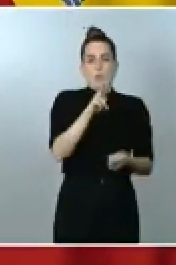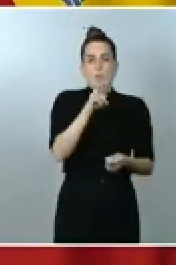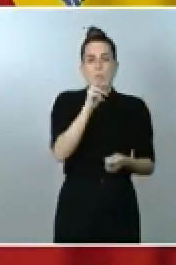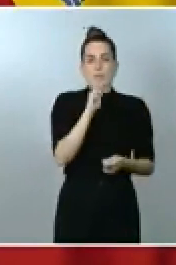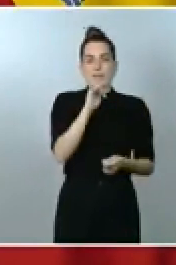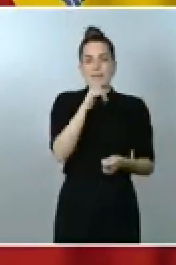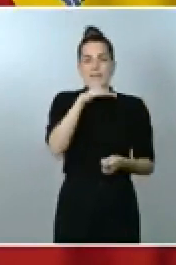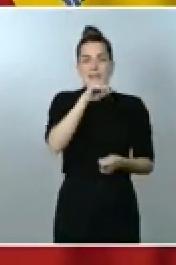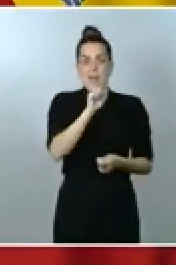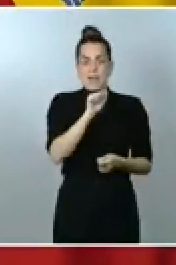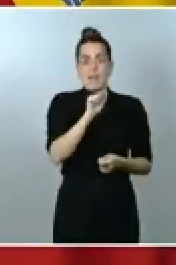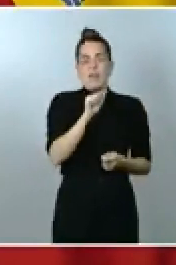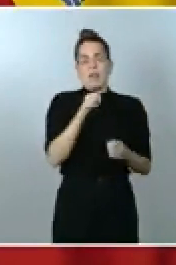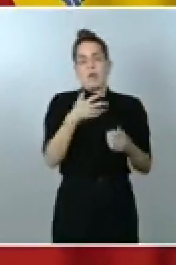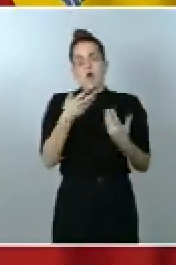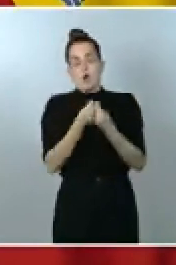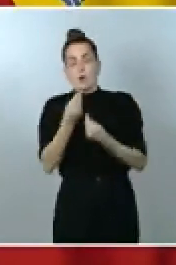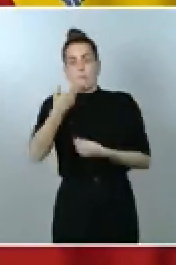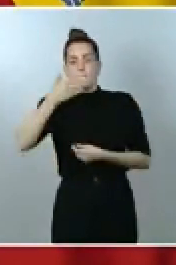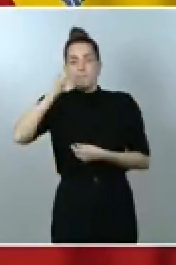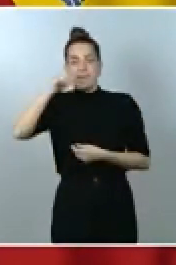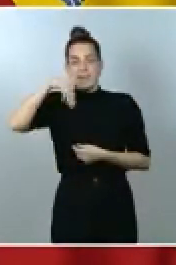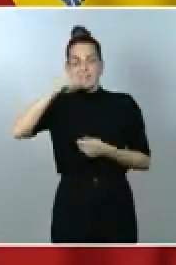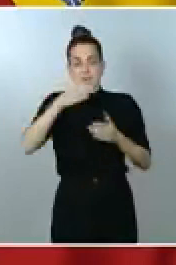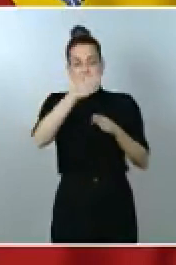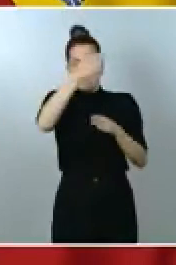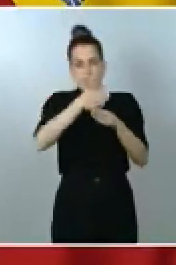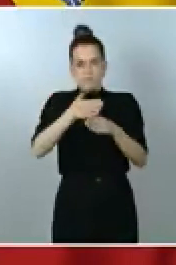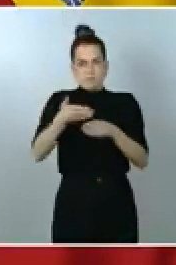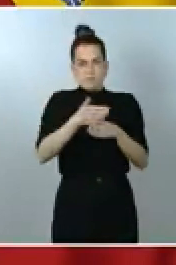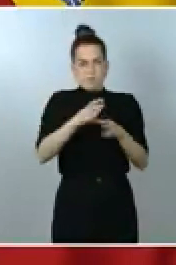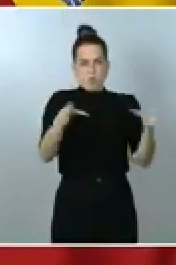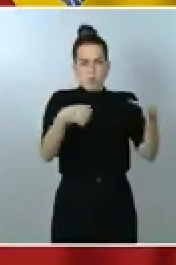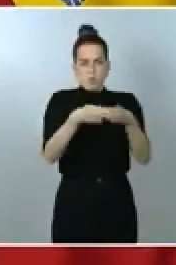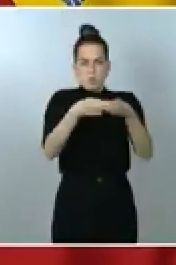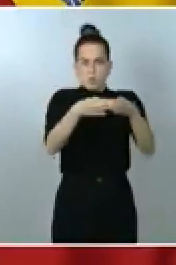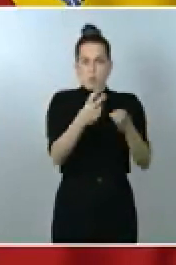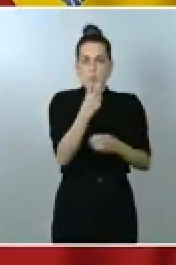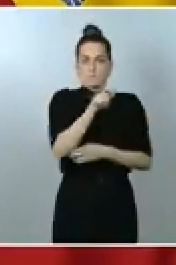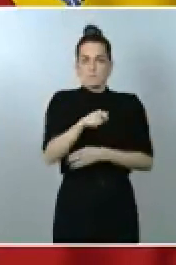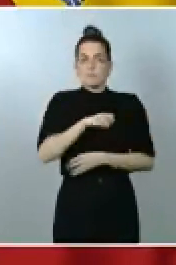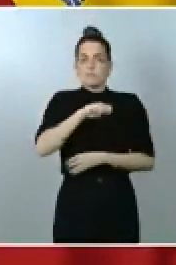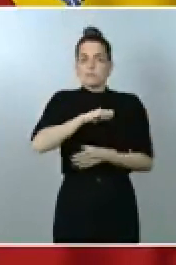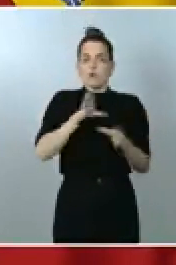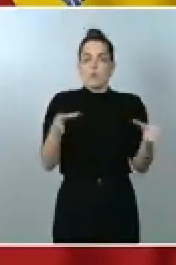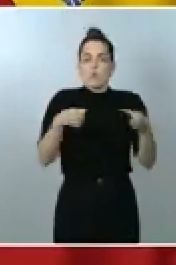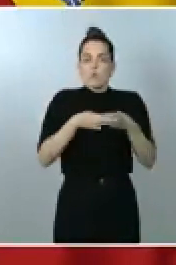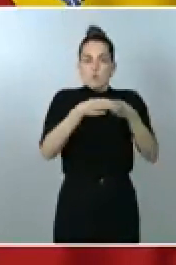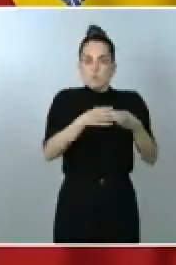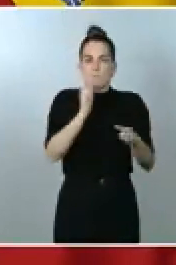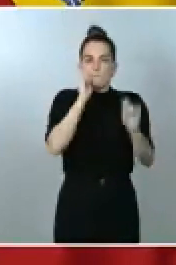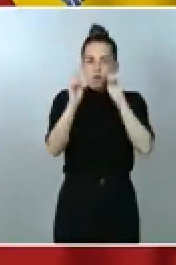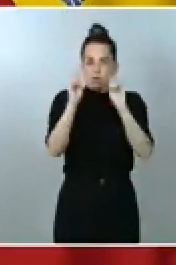Benin. Dentro de este grupo había dos españoles, dos periodistas y un